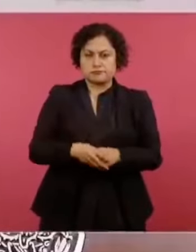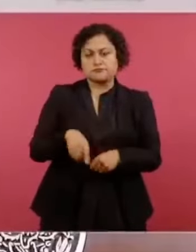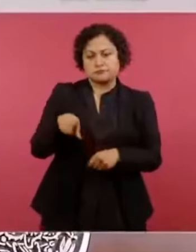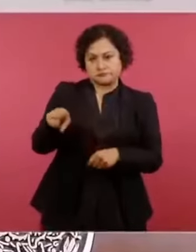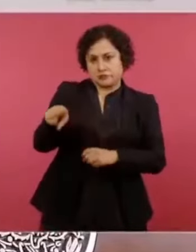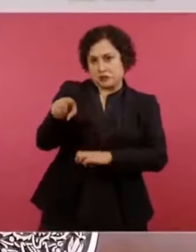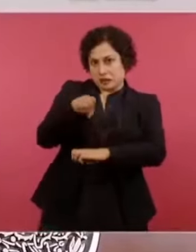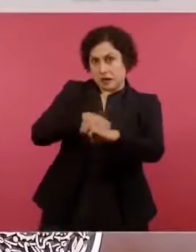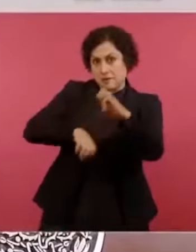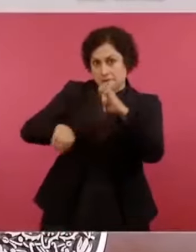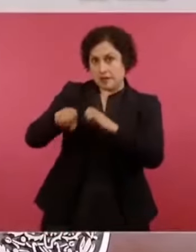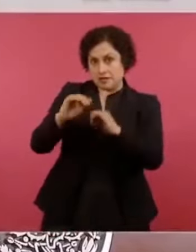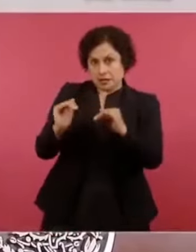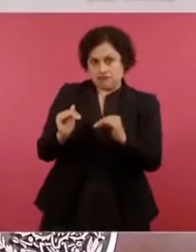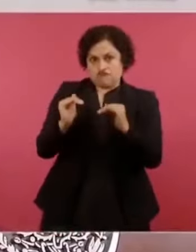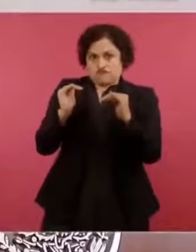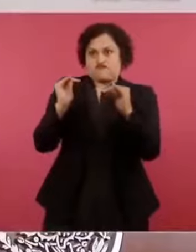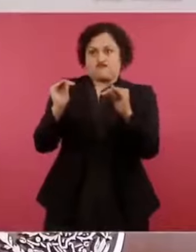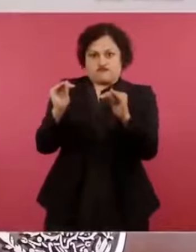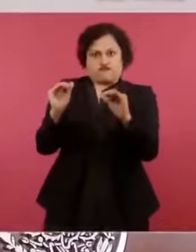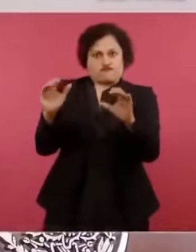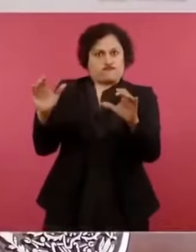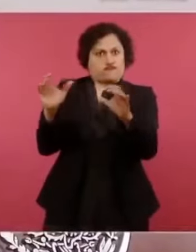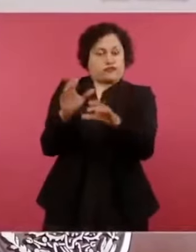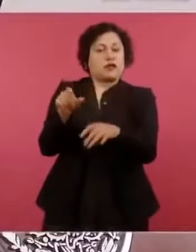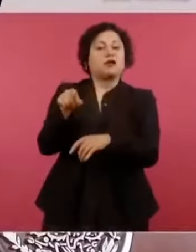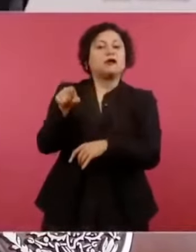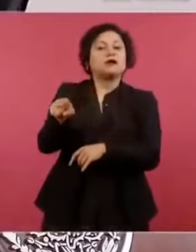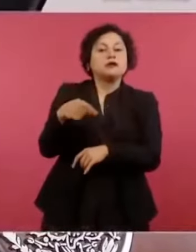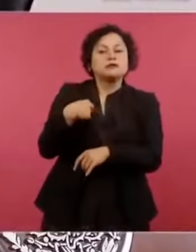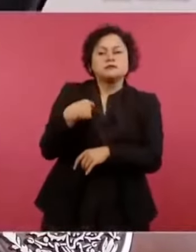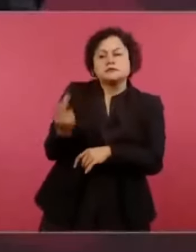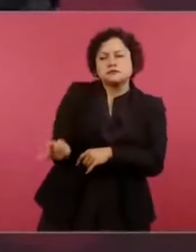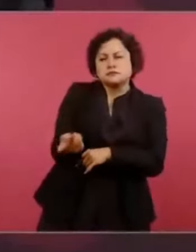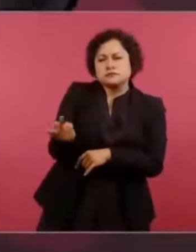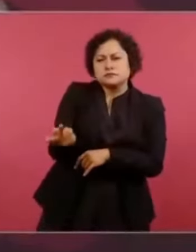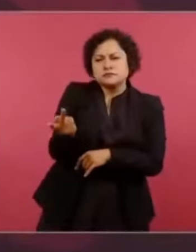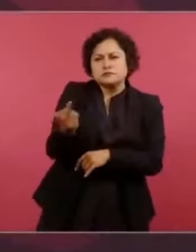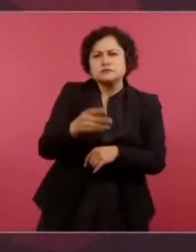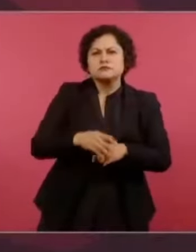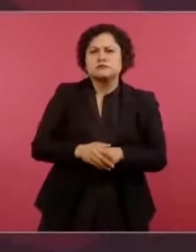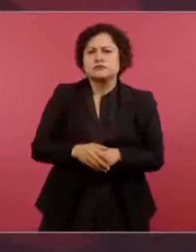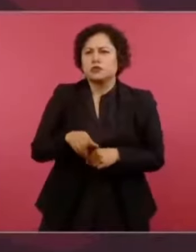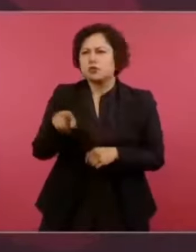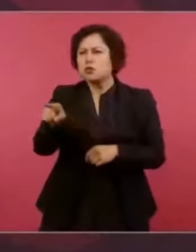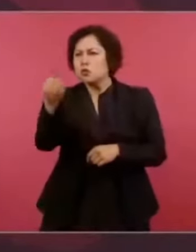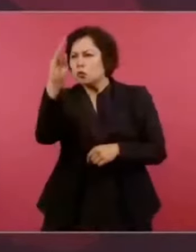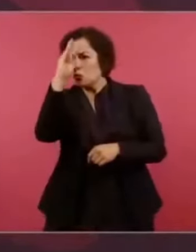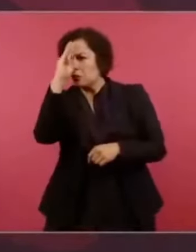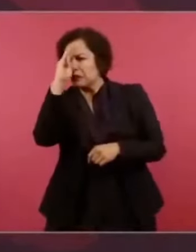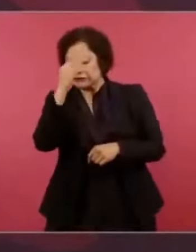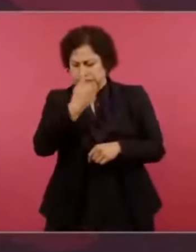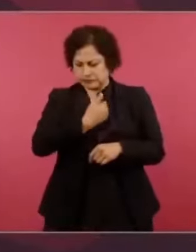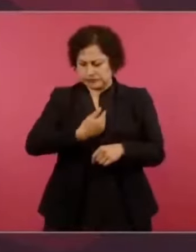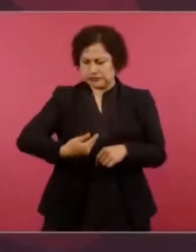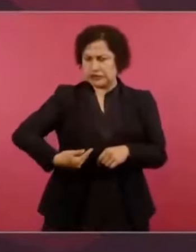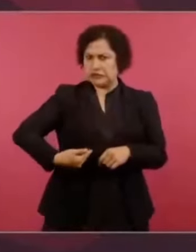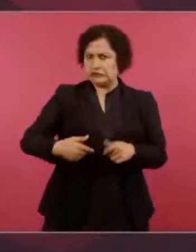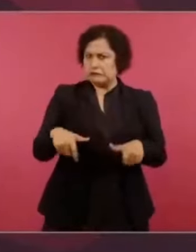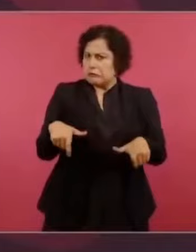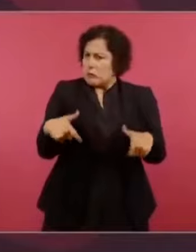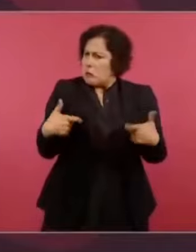nivel sobre quién consideraba que era el expresidente que tenía el más dinero y me dijo sin duda Salinas.